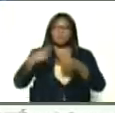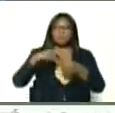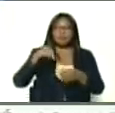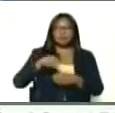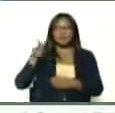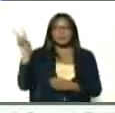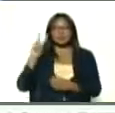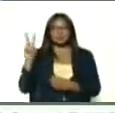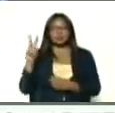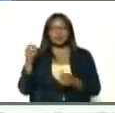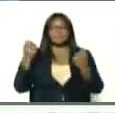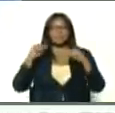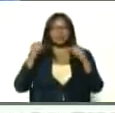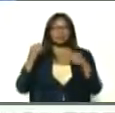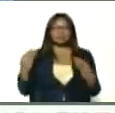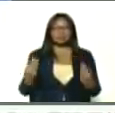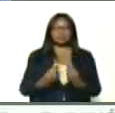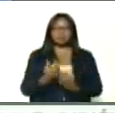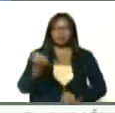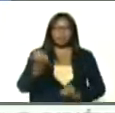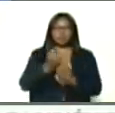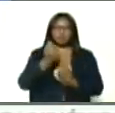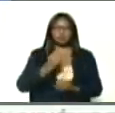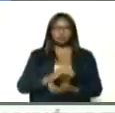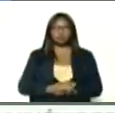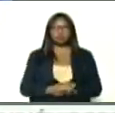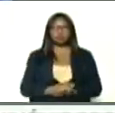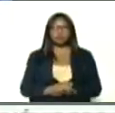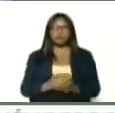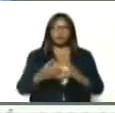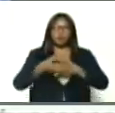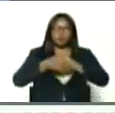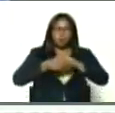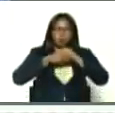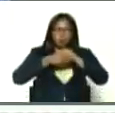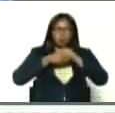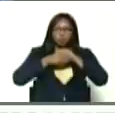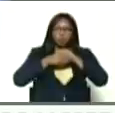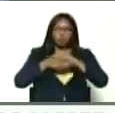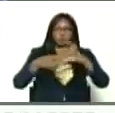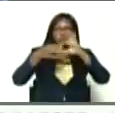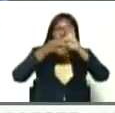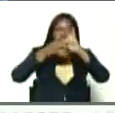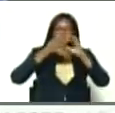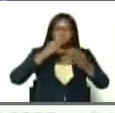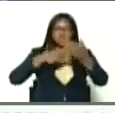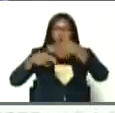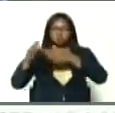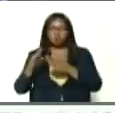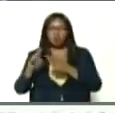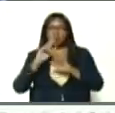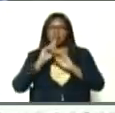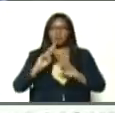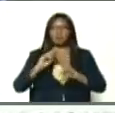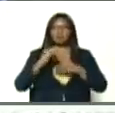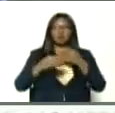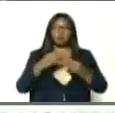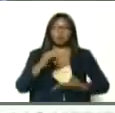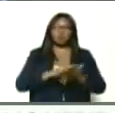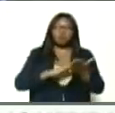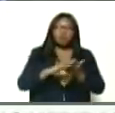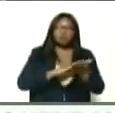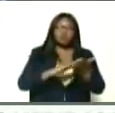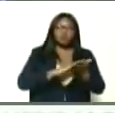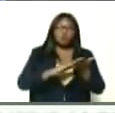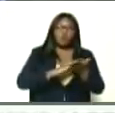Venezuela, estos ensayos, vamos juntos, vamos así, mira, unidos, construyendo, las respuestas, y las soluciones,